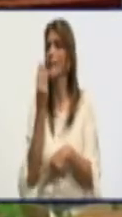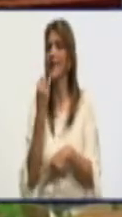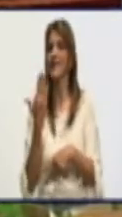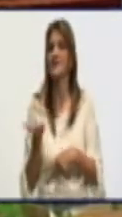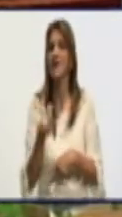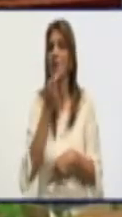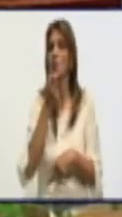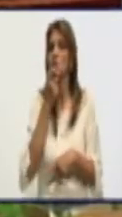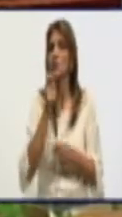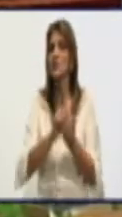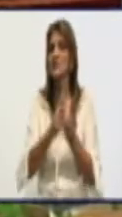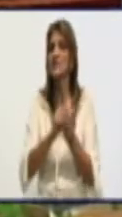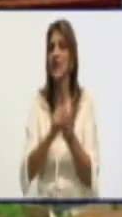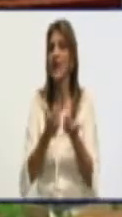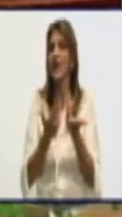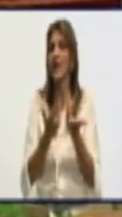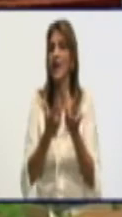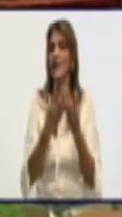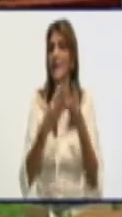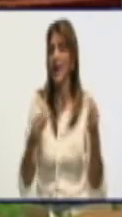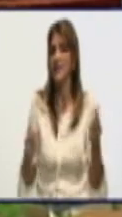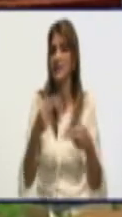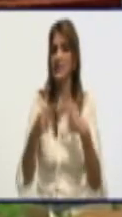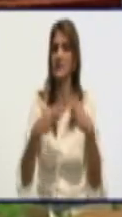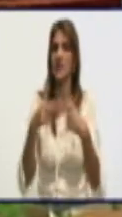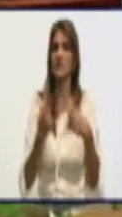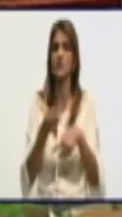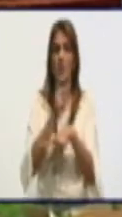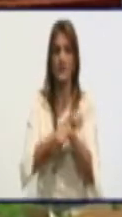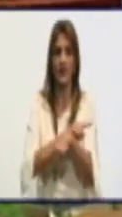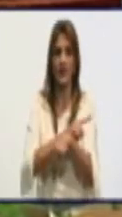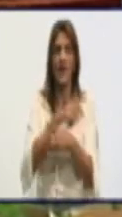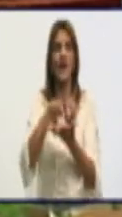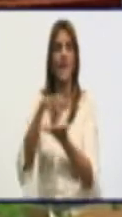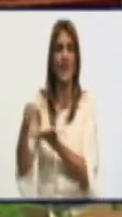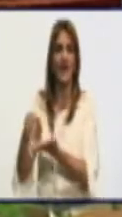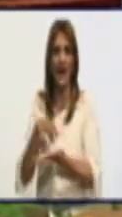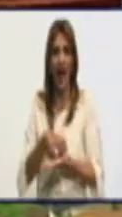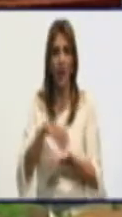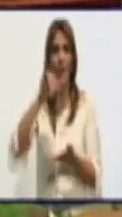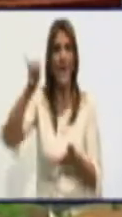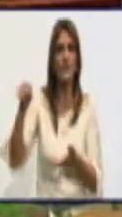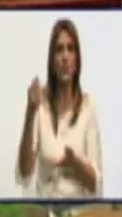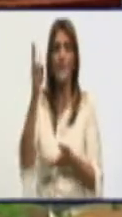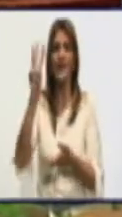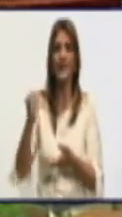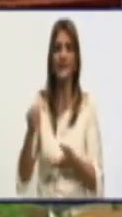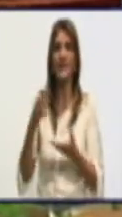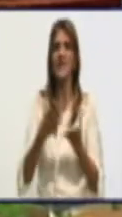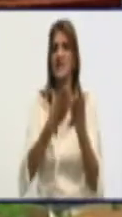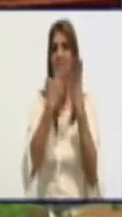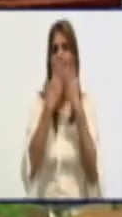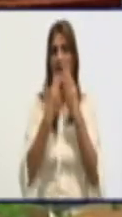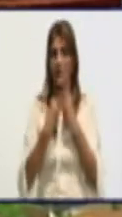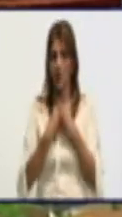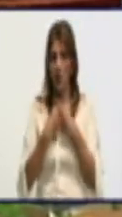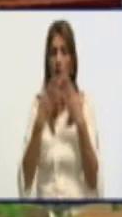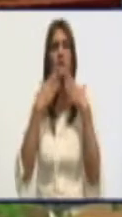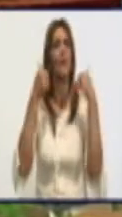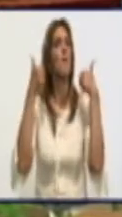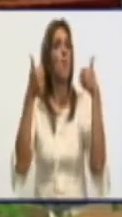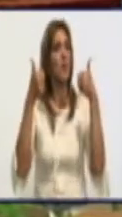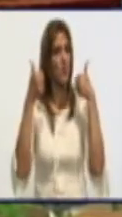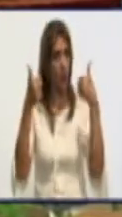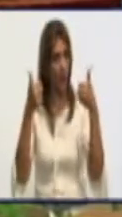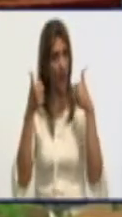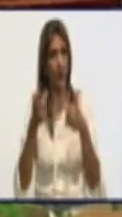panqué que fue hecho ayer en el Mercado Ideal de Jesús Menéndez y me dio criterios muy buenos de la calidad